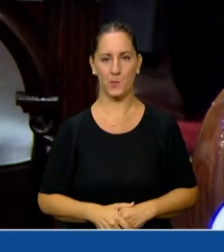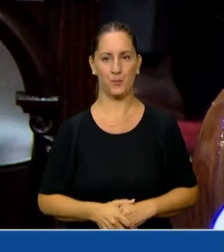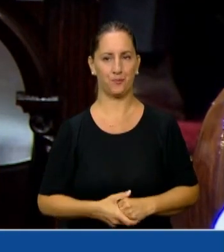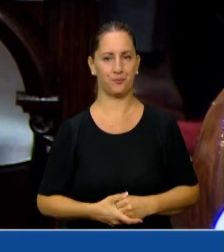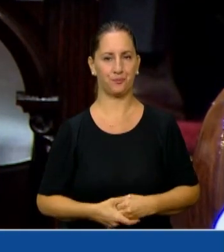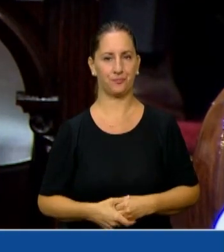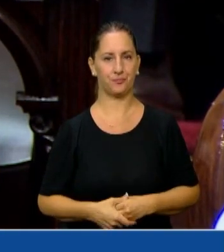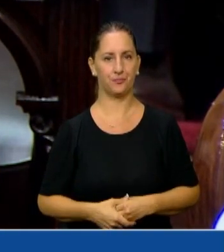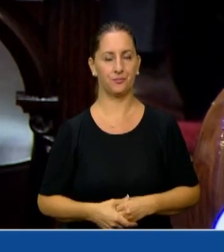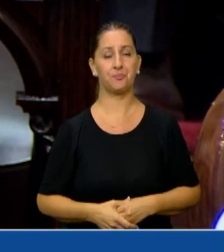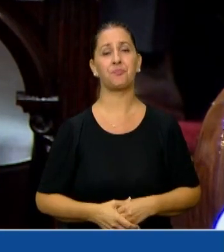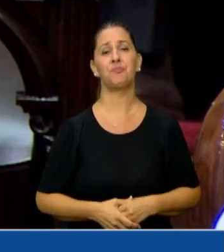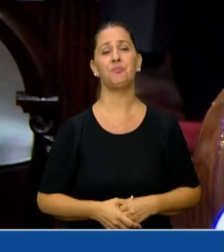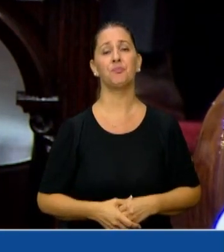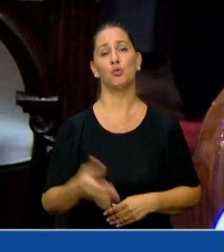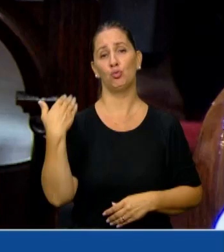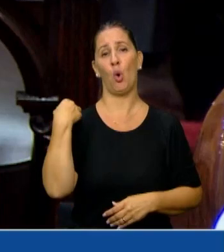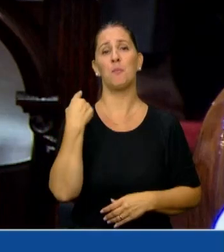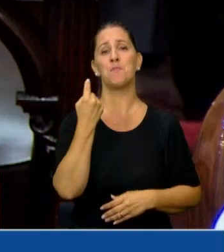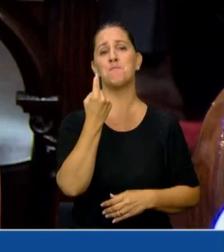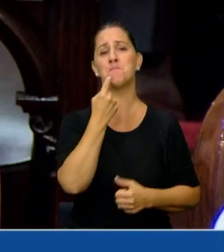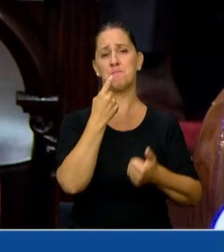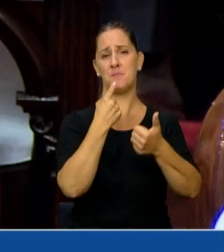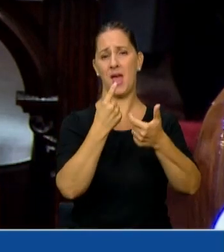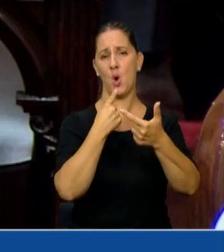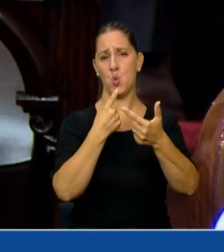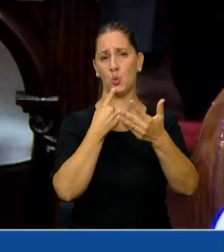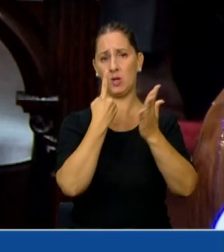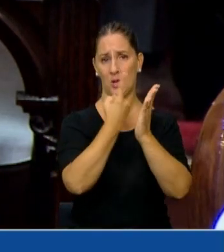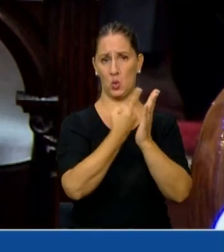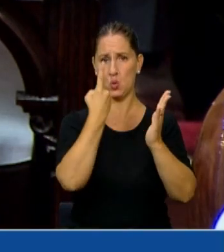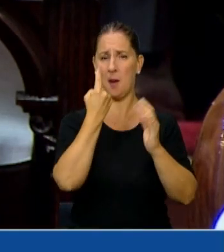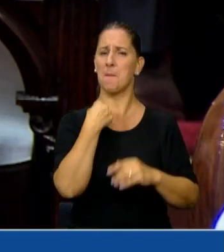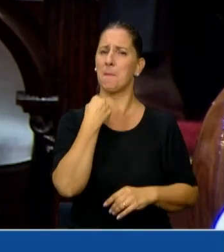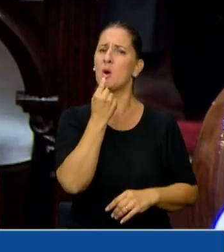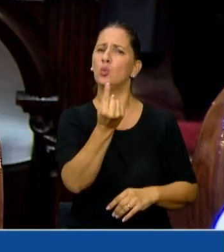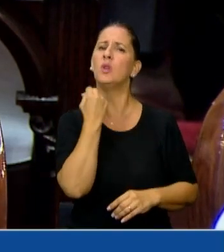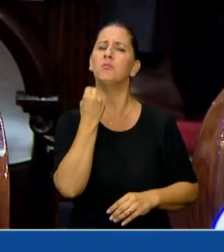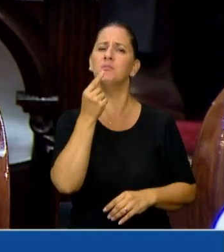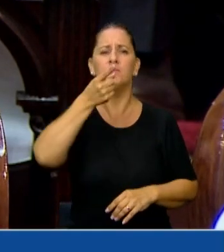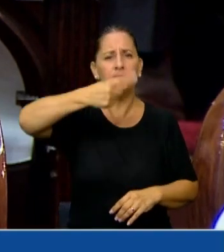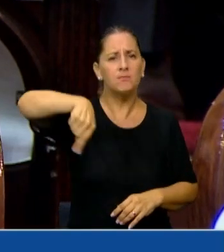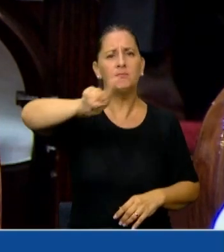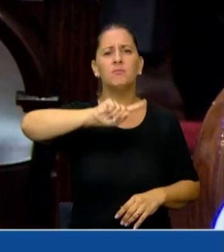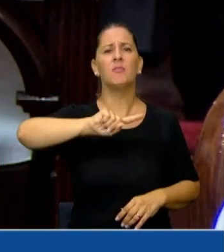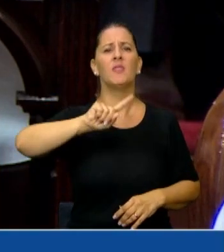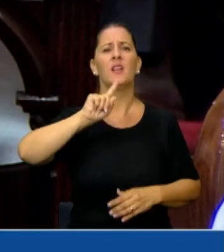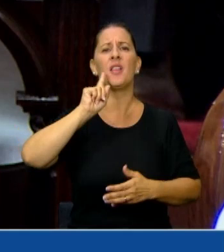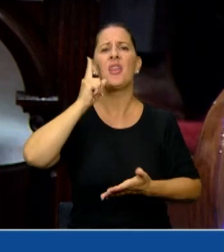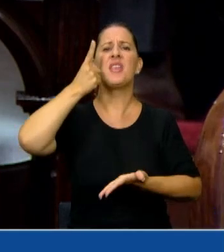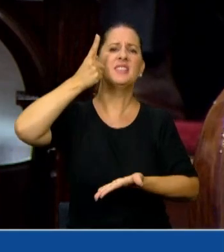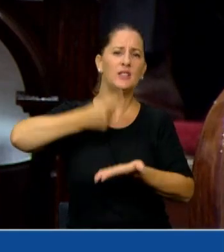En una de mis preguntas yo pregunté por qué la decisión del tercer